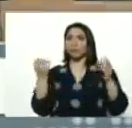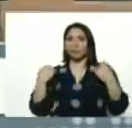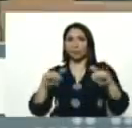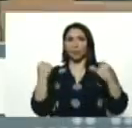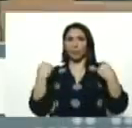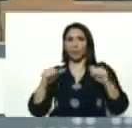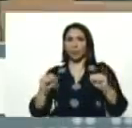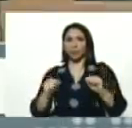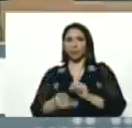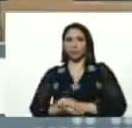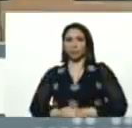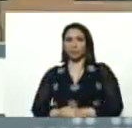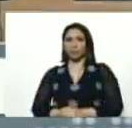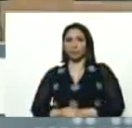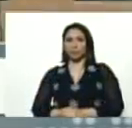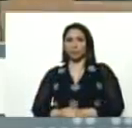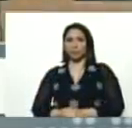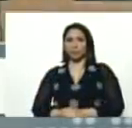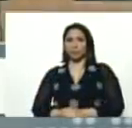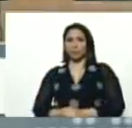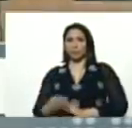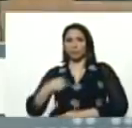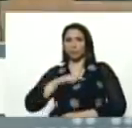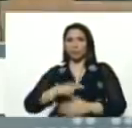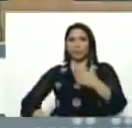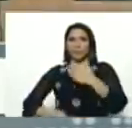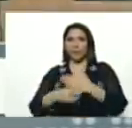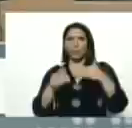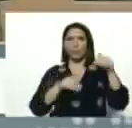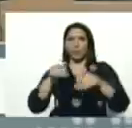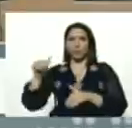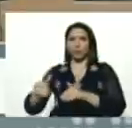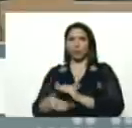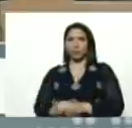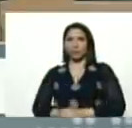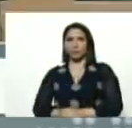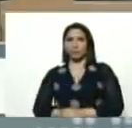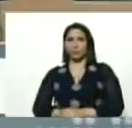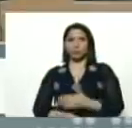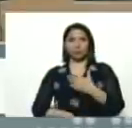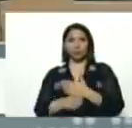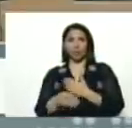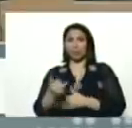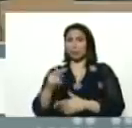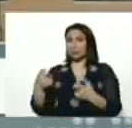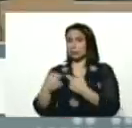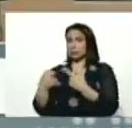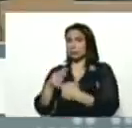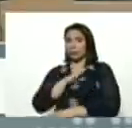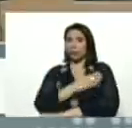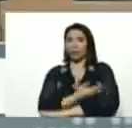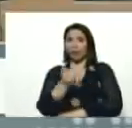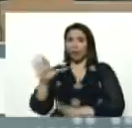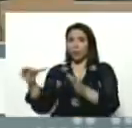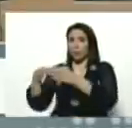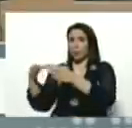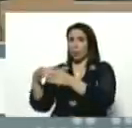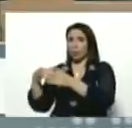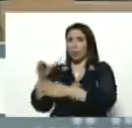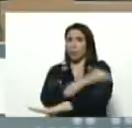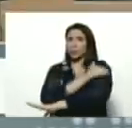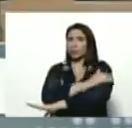preparémonos, nosotros vamos, para estas elecciones, van a estar reñidas, porque hay un bloque opositor, fuerte,